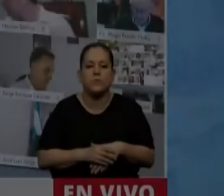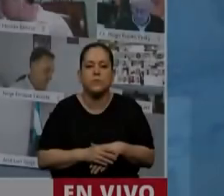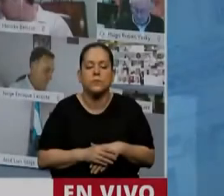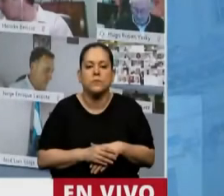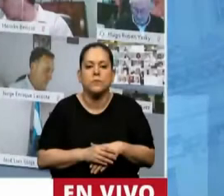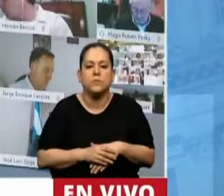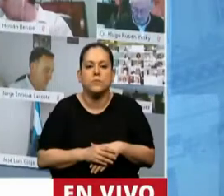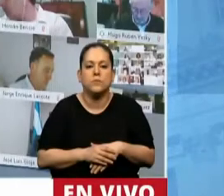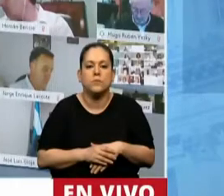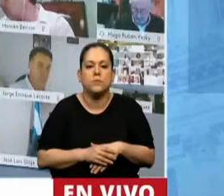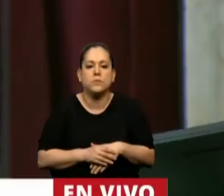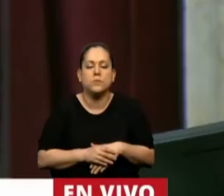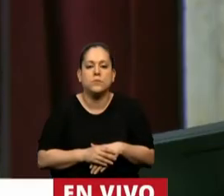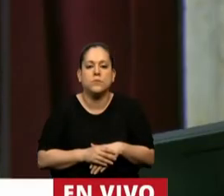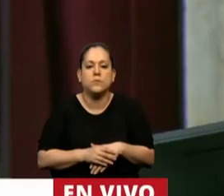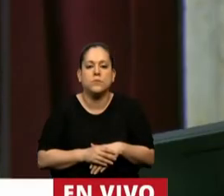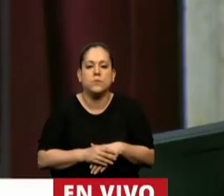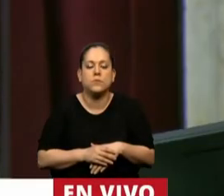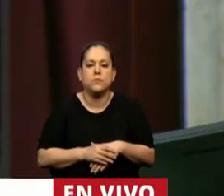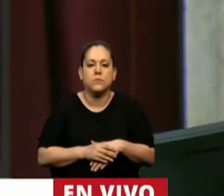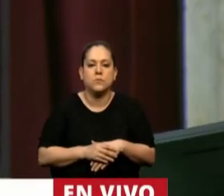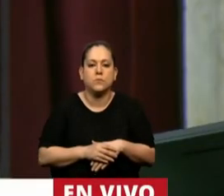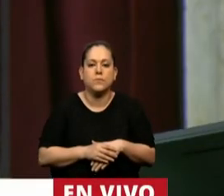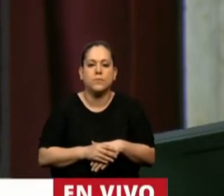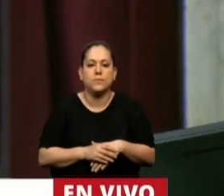...de la diputada Karina Banfi.